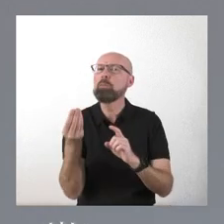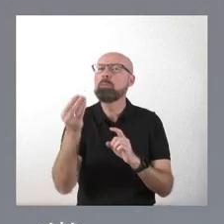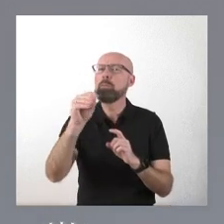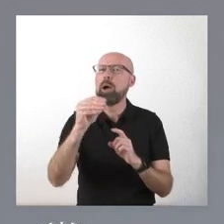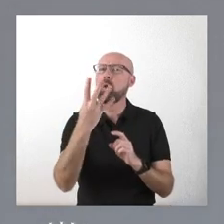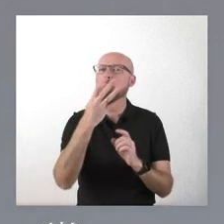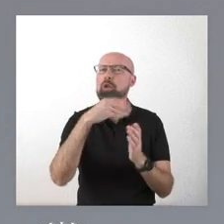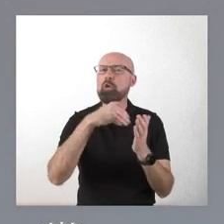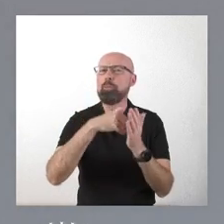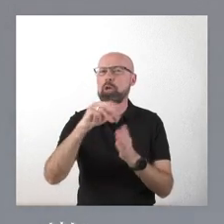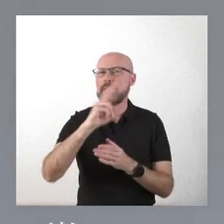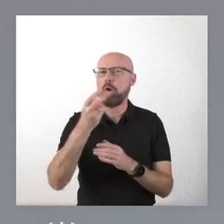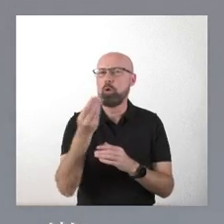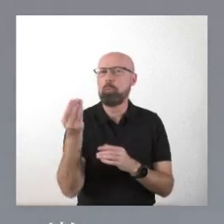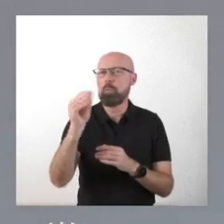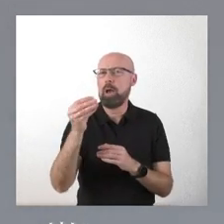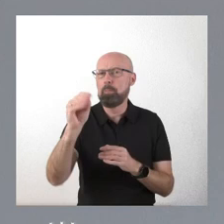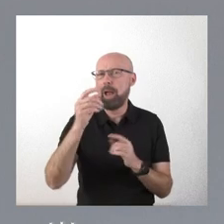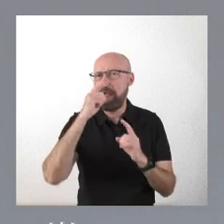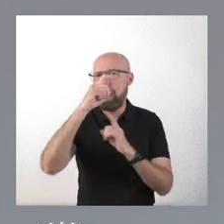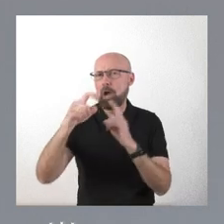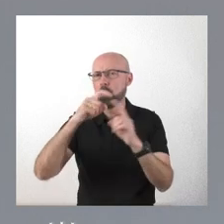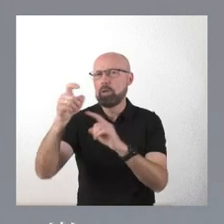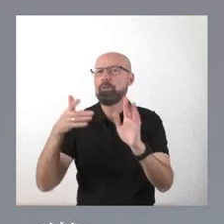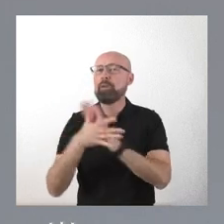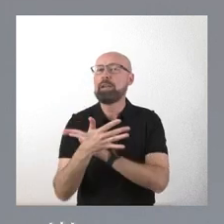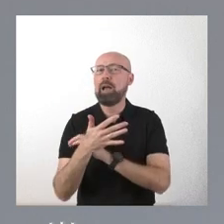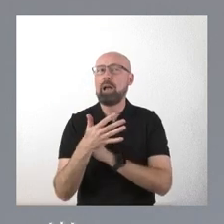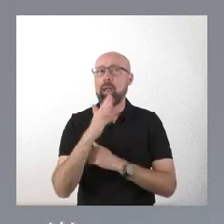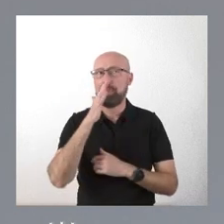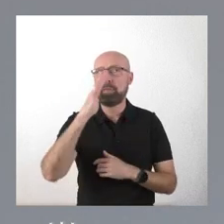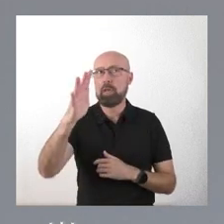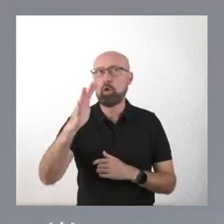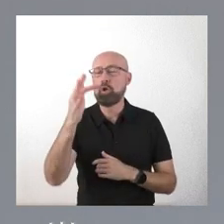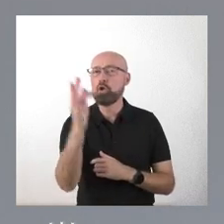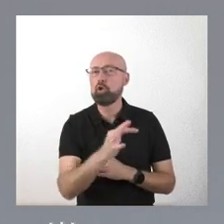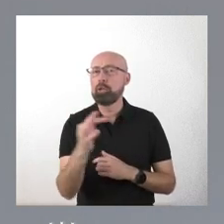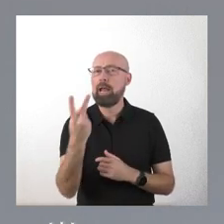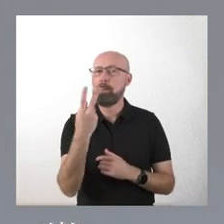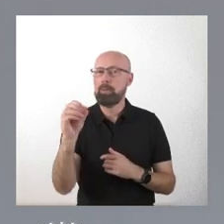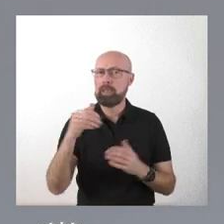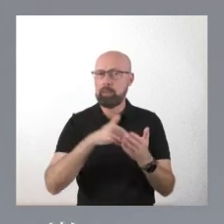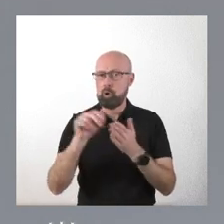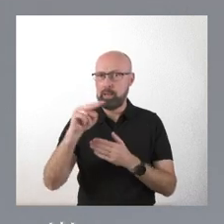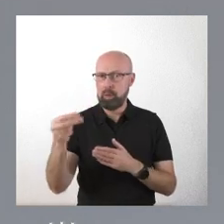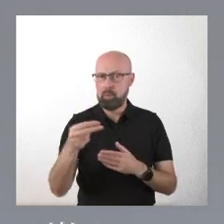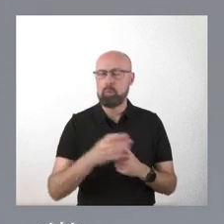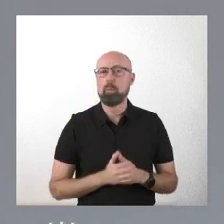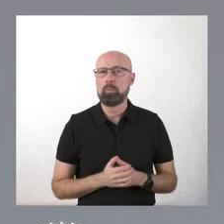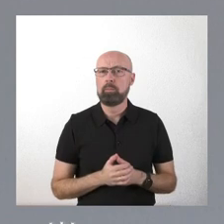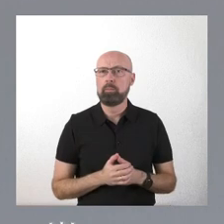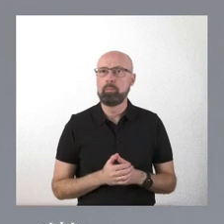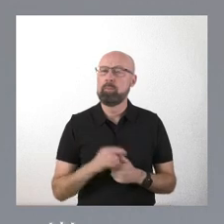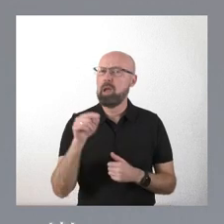de euros. Lo cual, al cabo de cinco años, son 20 millones de euros que se quedan